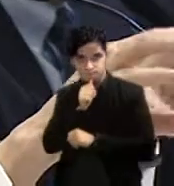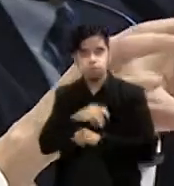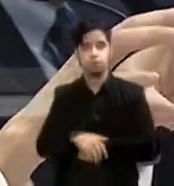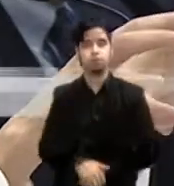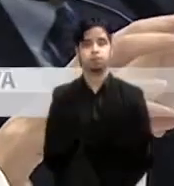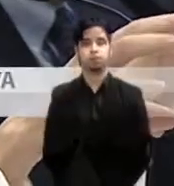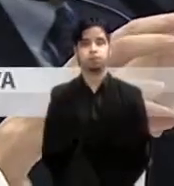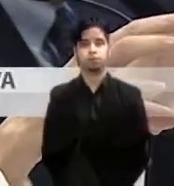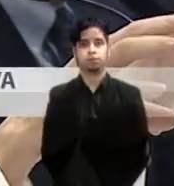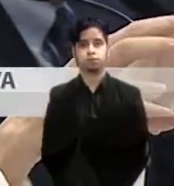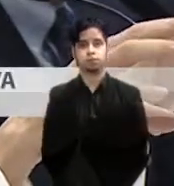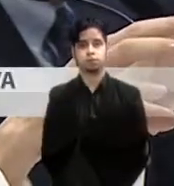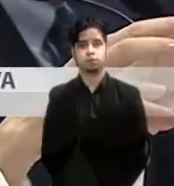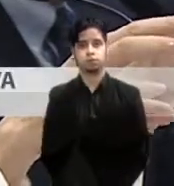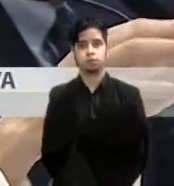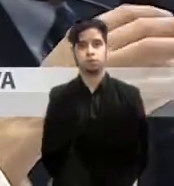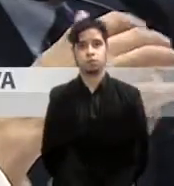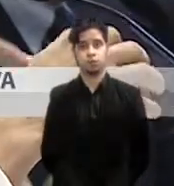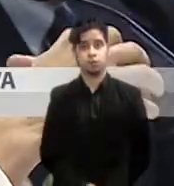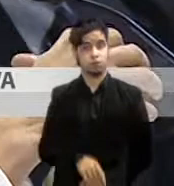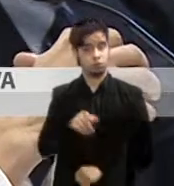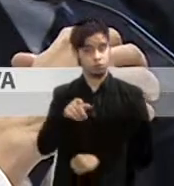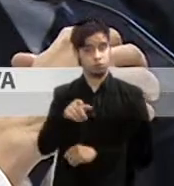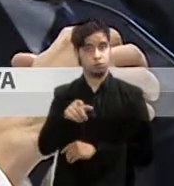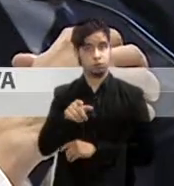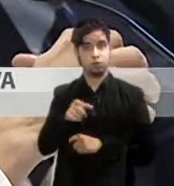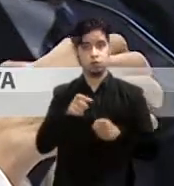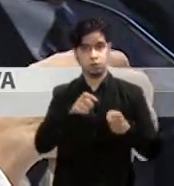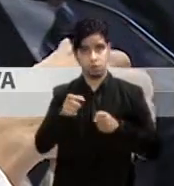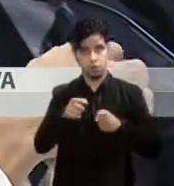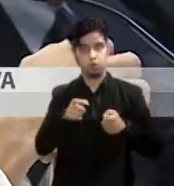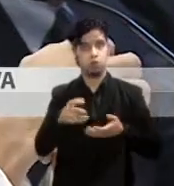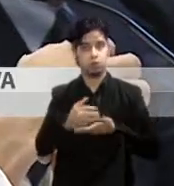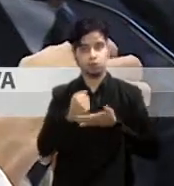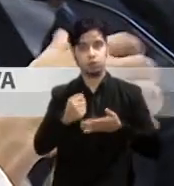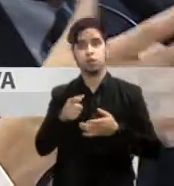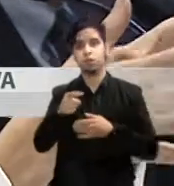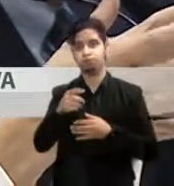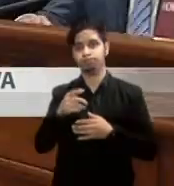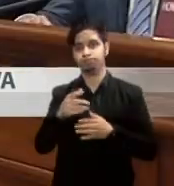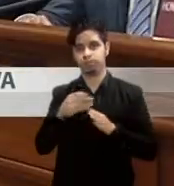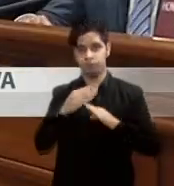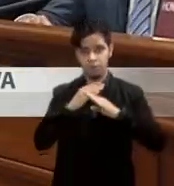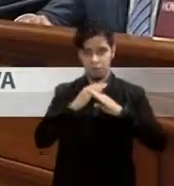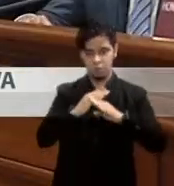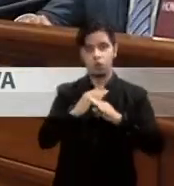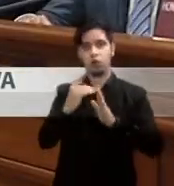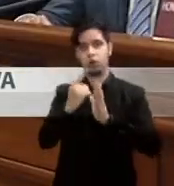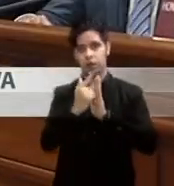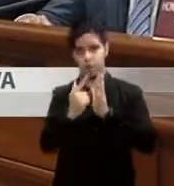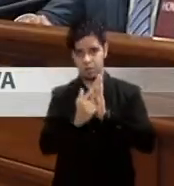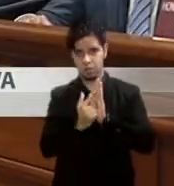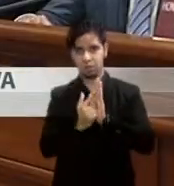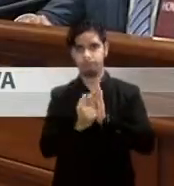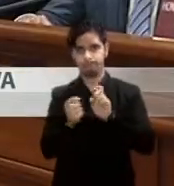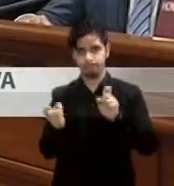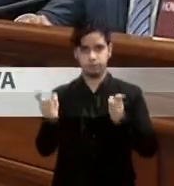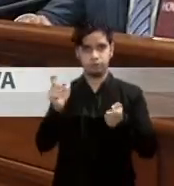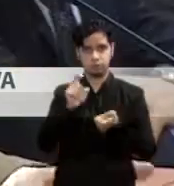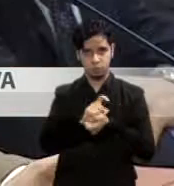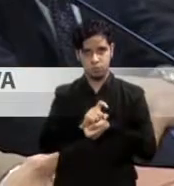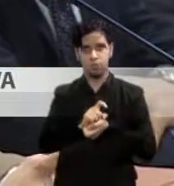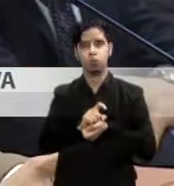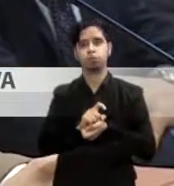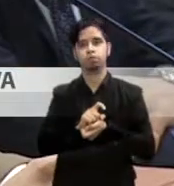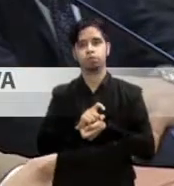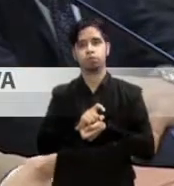El secretario del Departamento de Hacienda, Juan Zaragoza Gómez, defendió la llamada Ley de Transformación del Sistema Contributivo en la que se activa